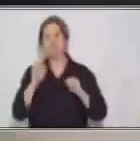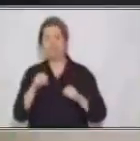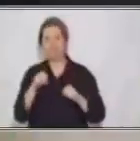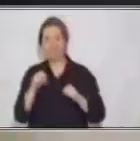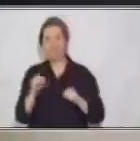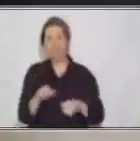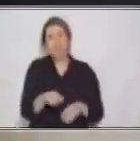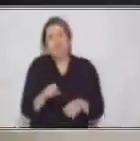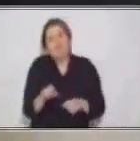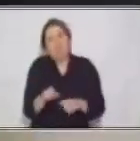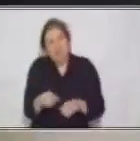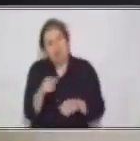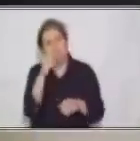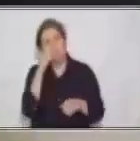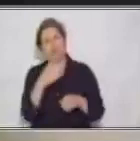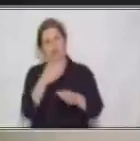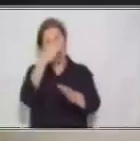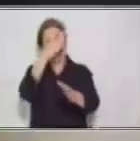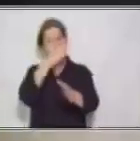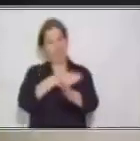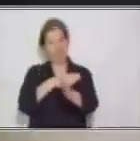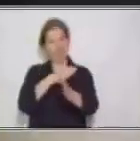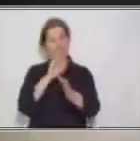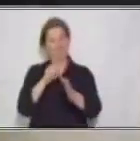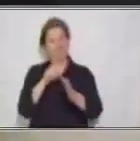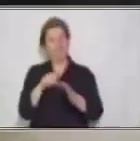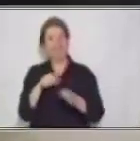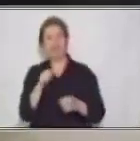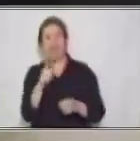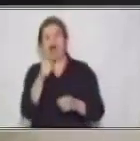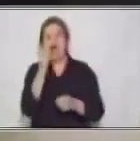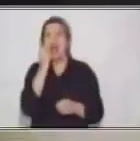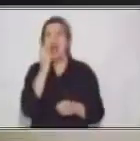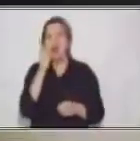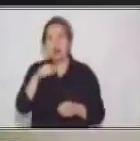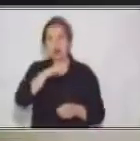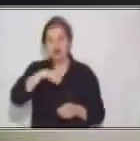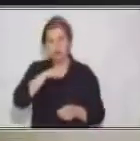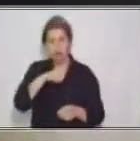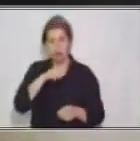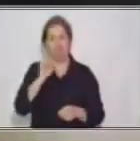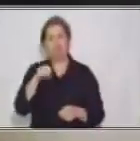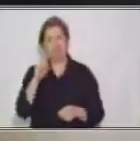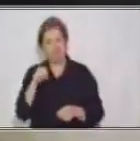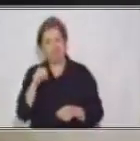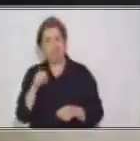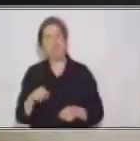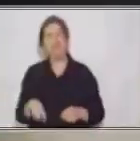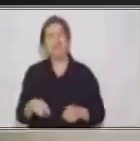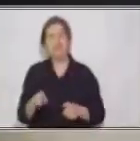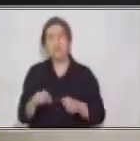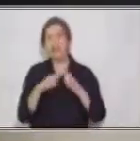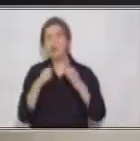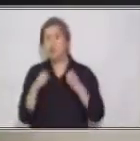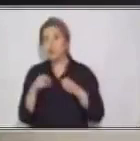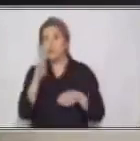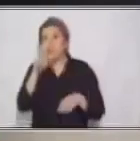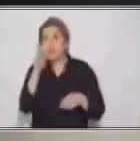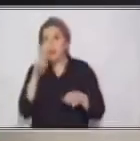yo tapo la preposición, solo va a decir arroz, leche. Entonces van a pensar, ¿qué va en medio? Muy bien.